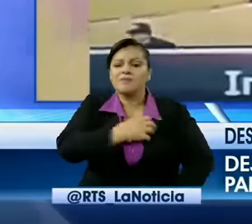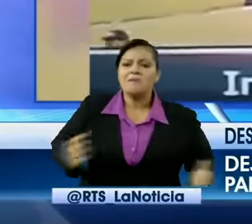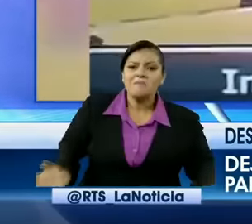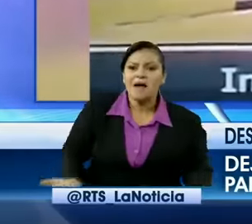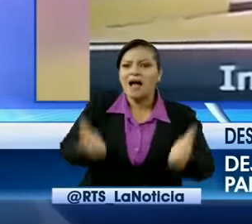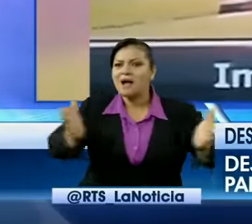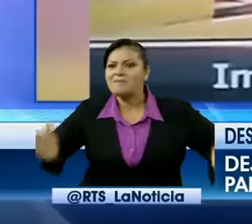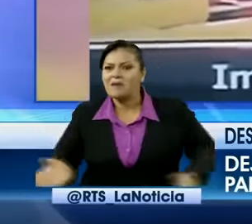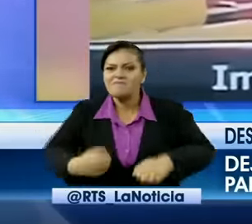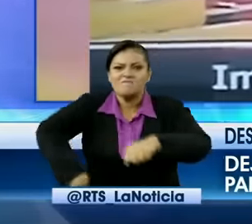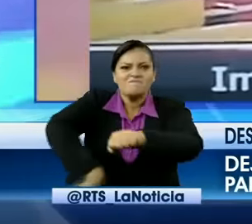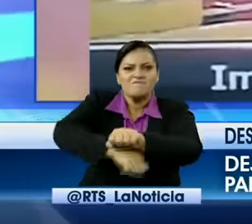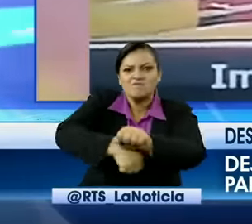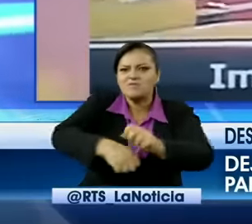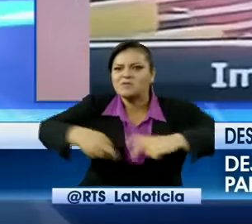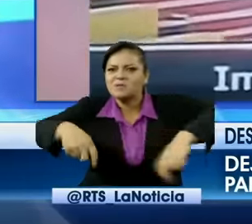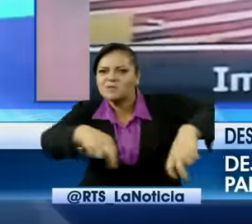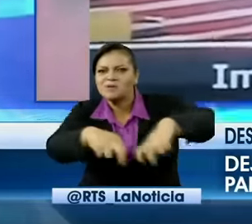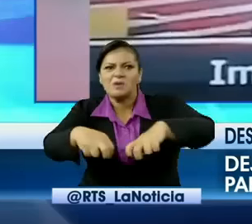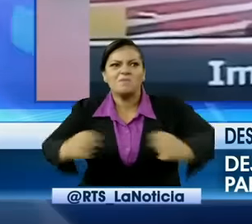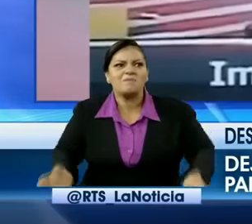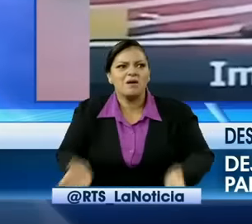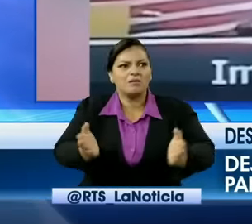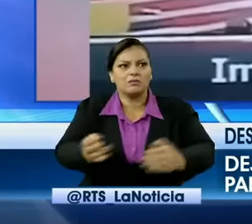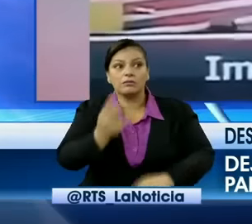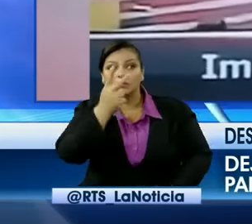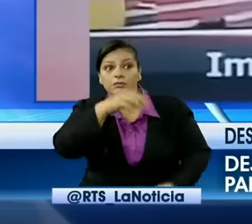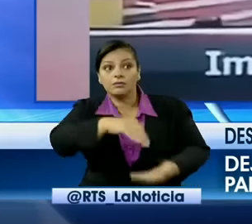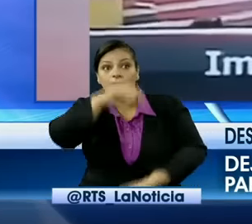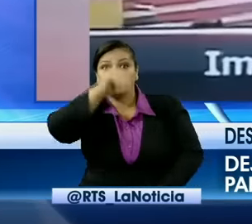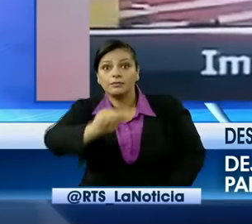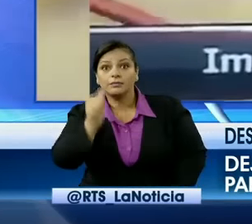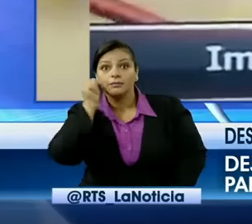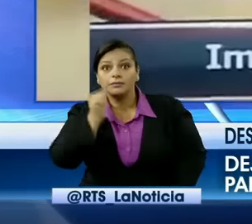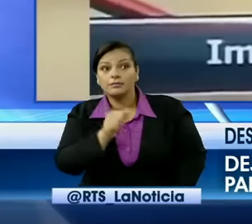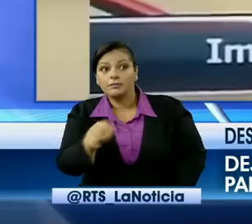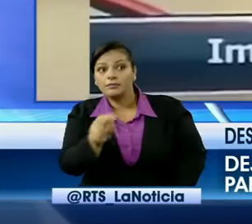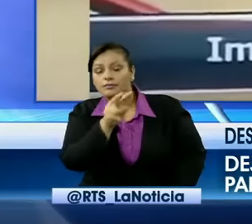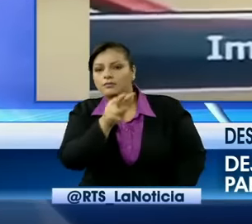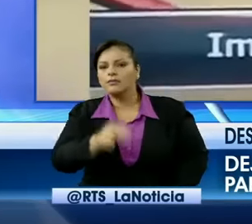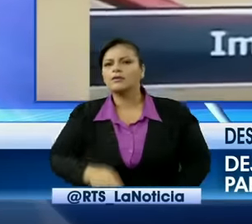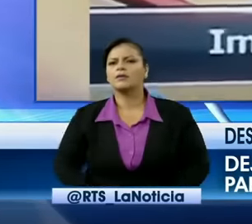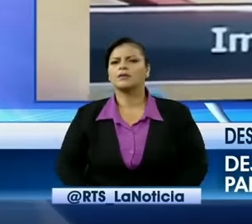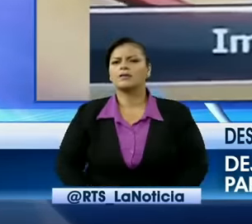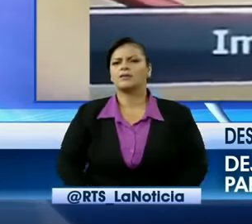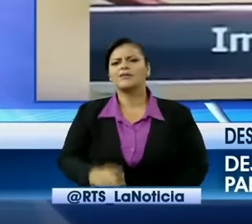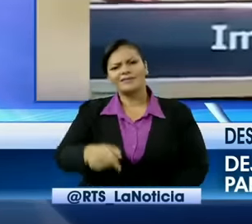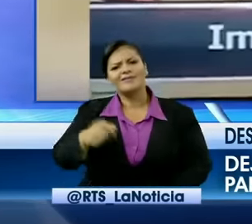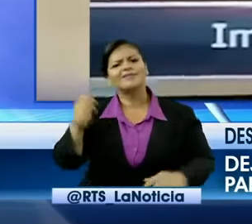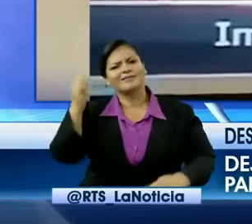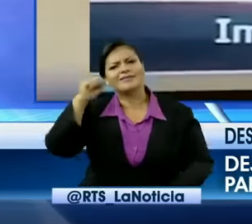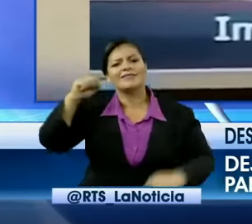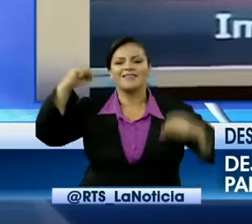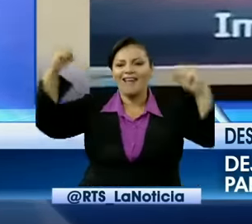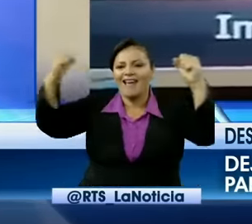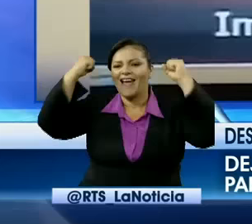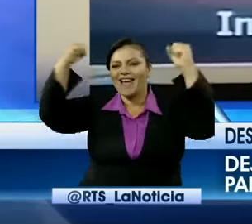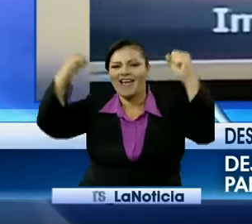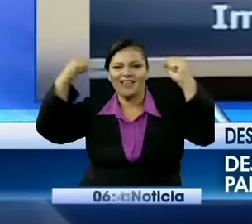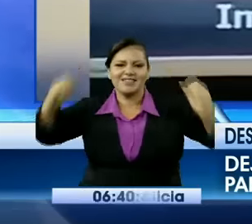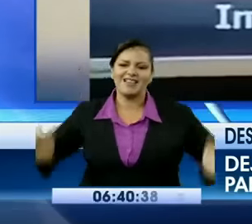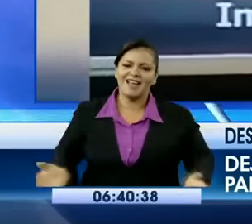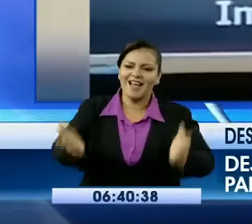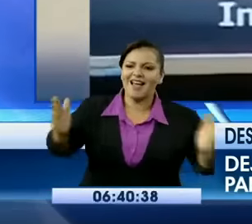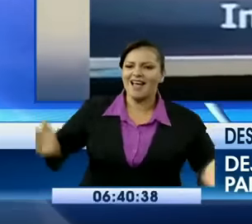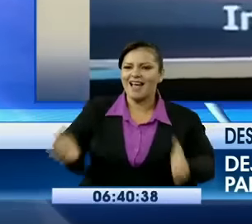muchachos jugadores. Hay del tacho, hay del tacho. Eso no es para eso la barra. Para eso es la dar aliento, para amenizar el lugar, para que haya alegría. No, para que